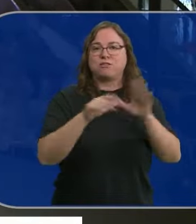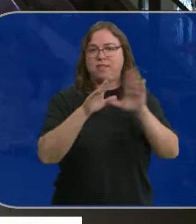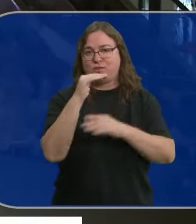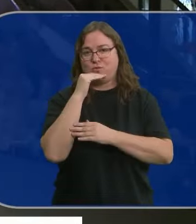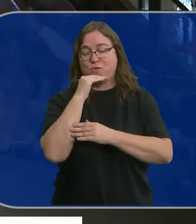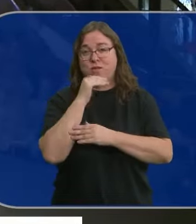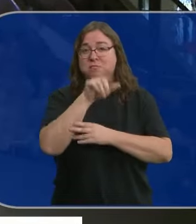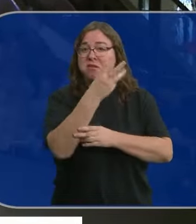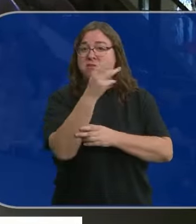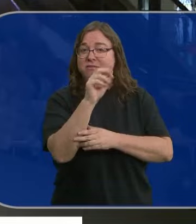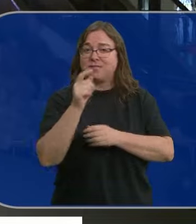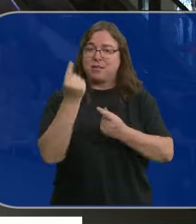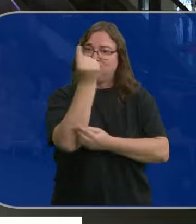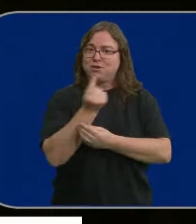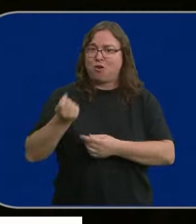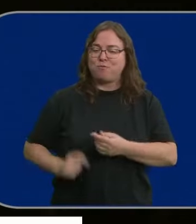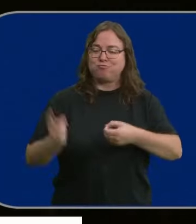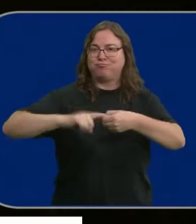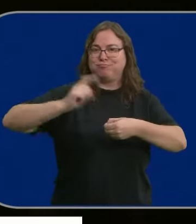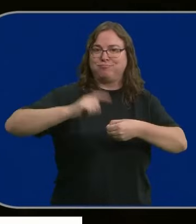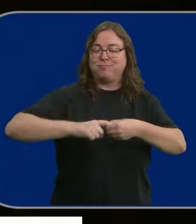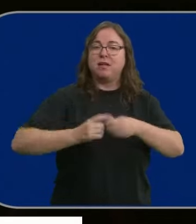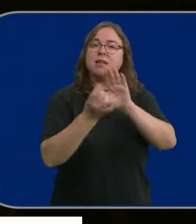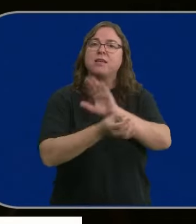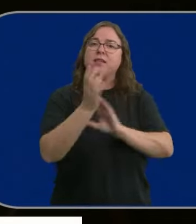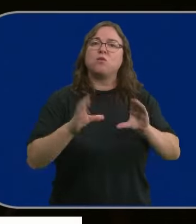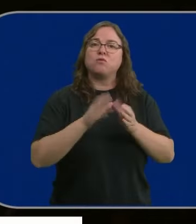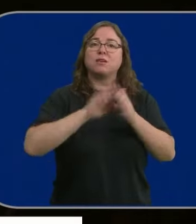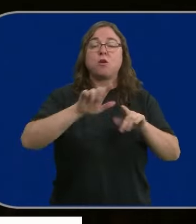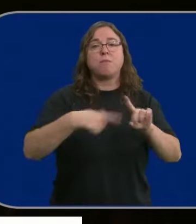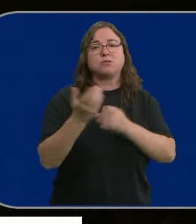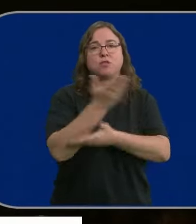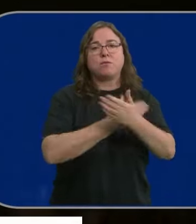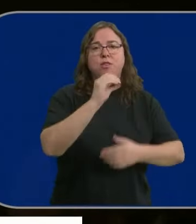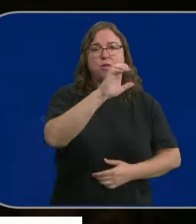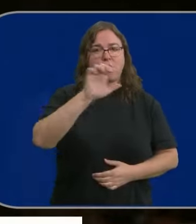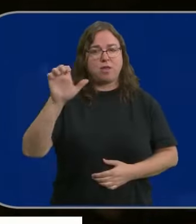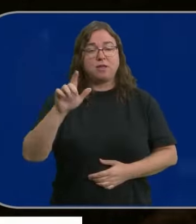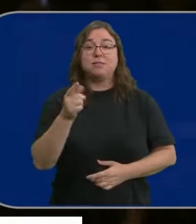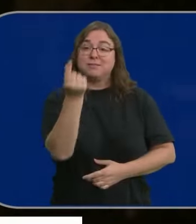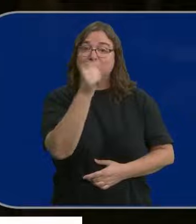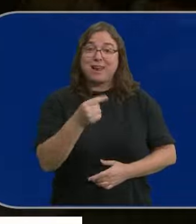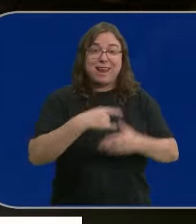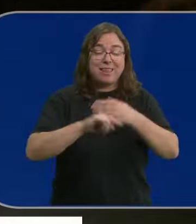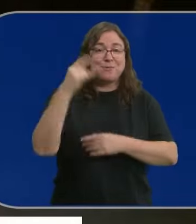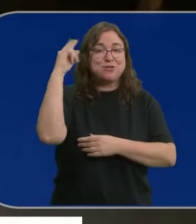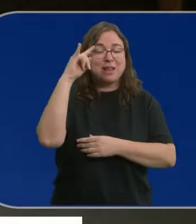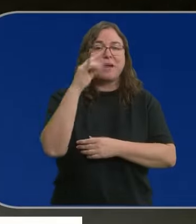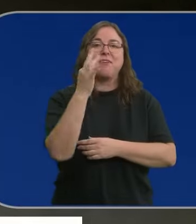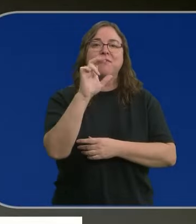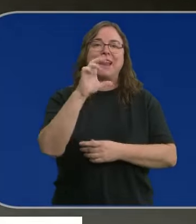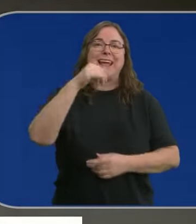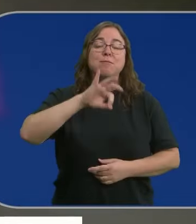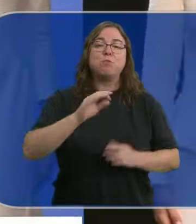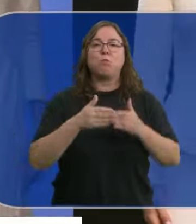Una treintena de diseñadores participará en esta iniciativa de la Junta de Castilla y León y la COE. La diseñadora salmantina Feli Campo inaugurará los